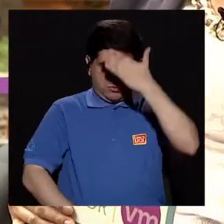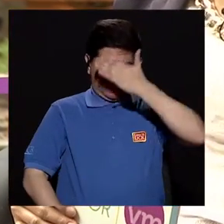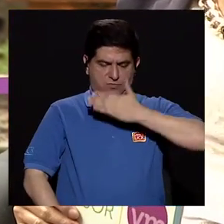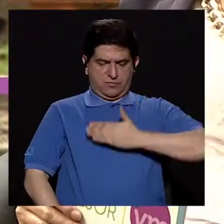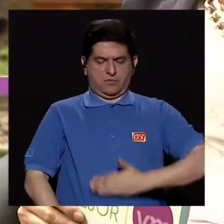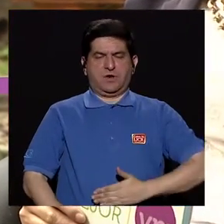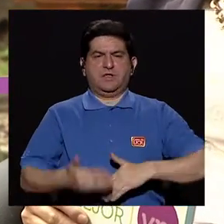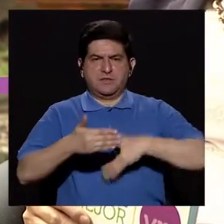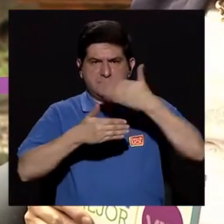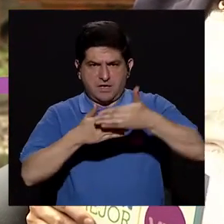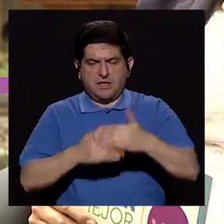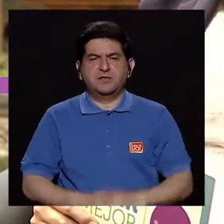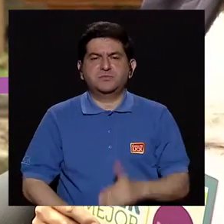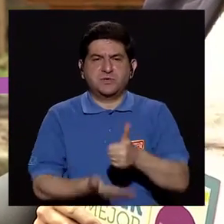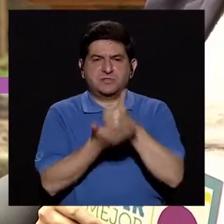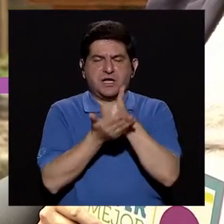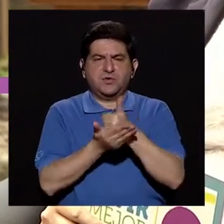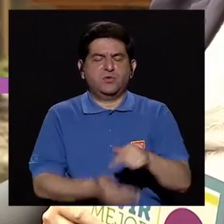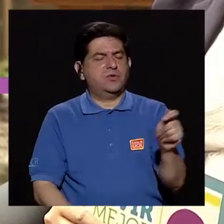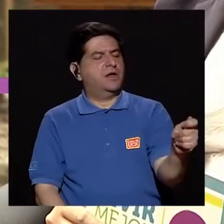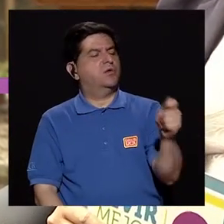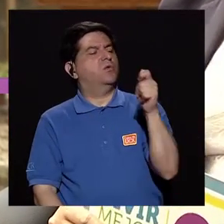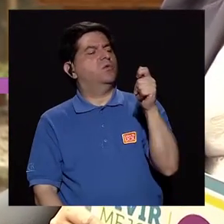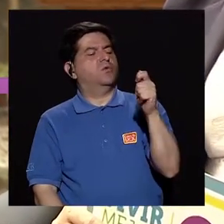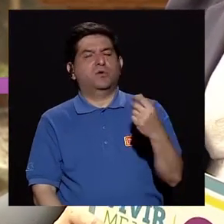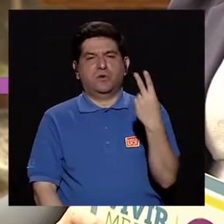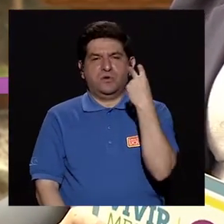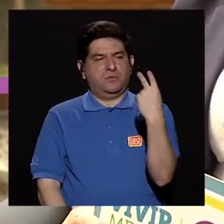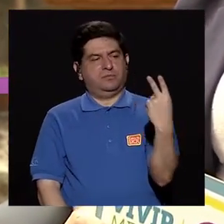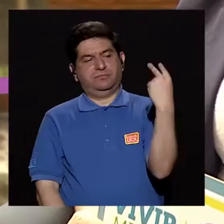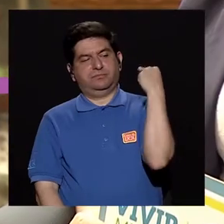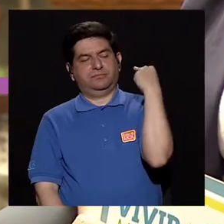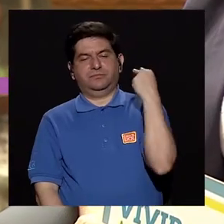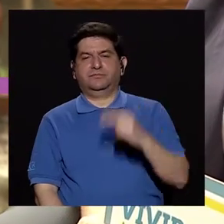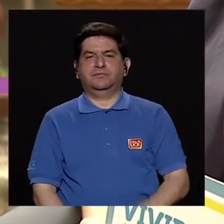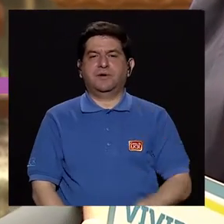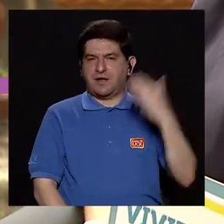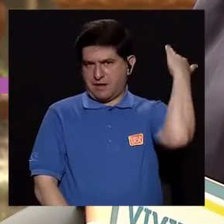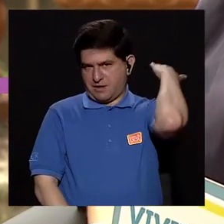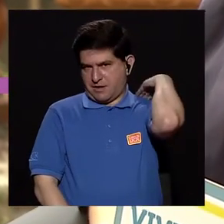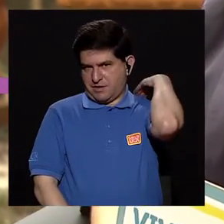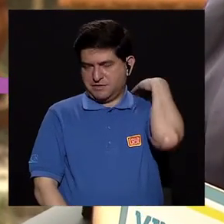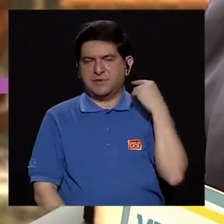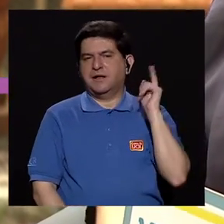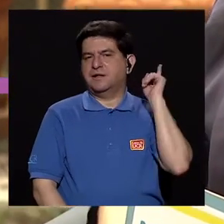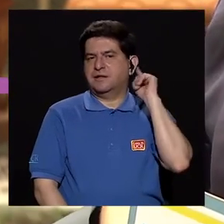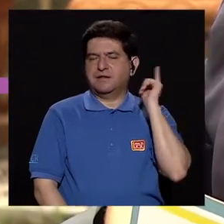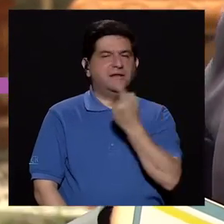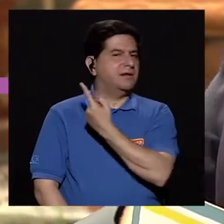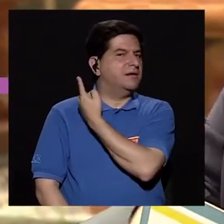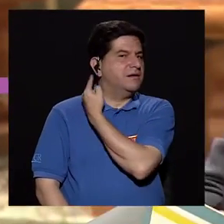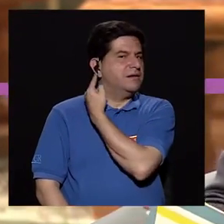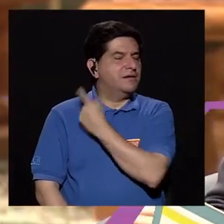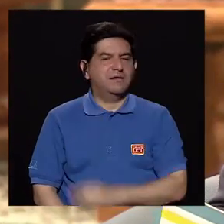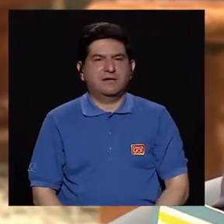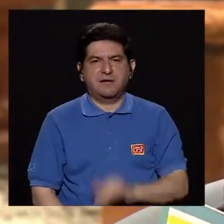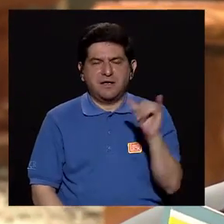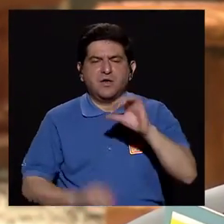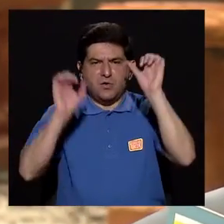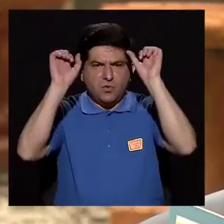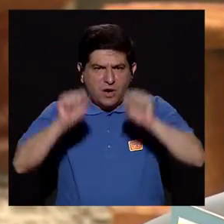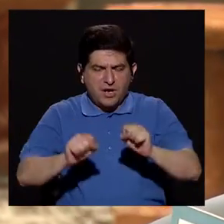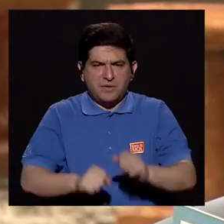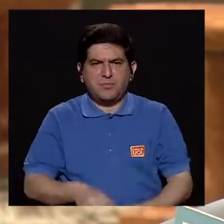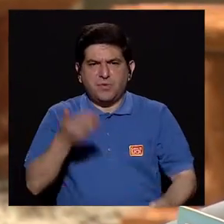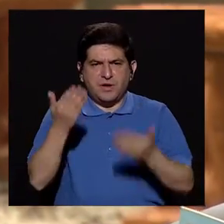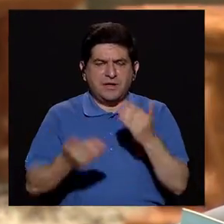adelante, después se va a dar vuelta y con la ayuda de un espejito pequeño se ve el reflejo de la espalda, detrás de las orejas. Con una secadora